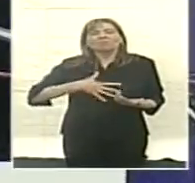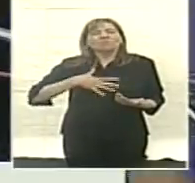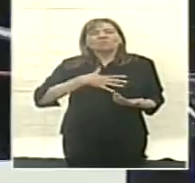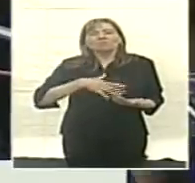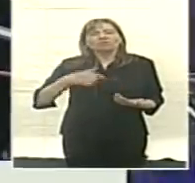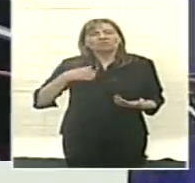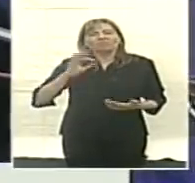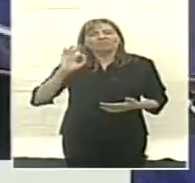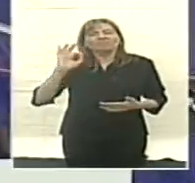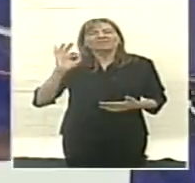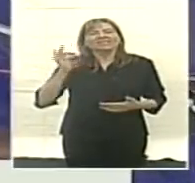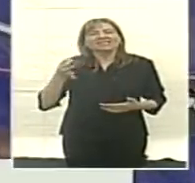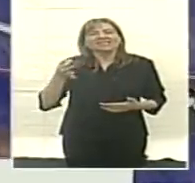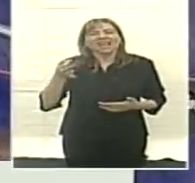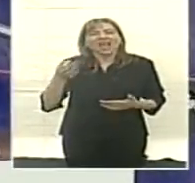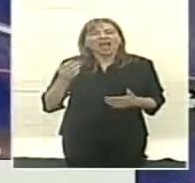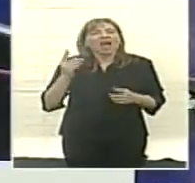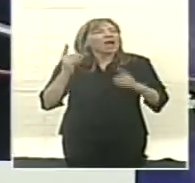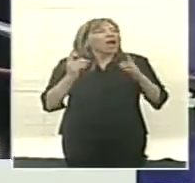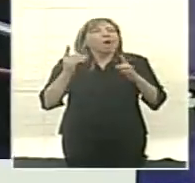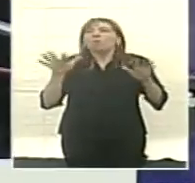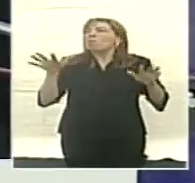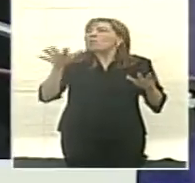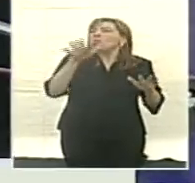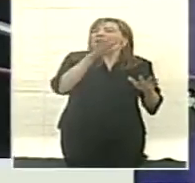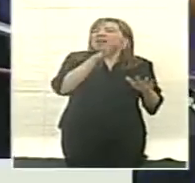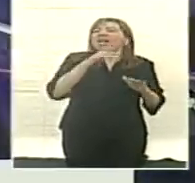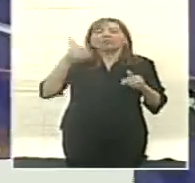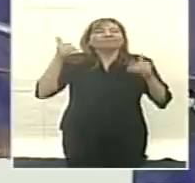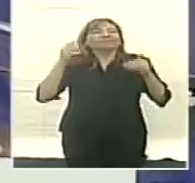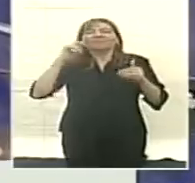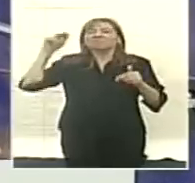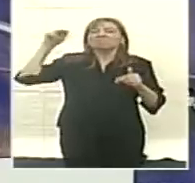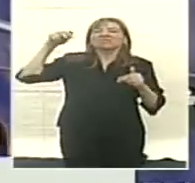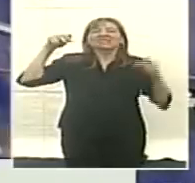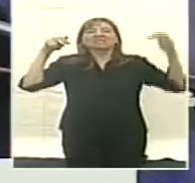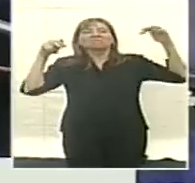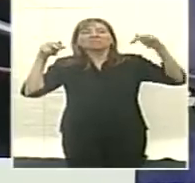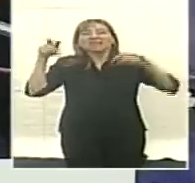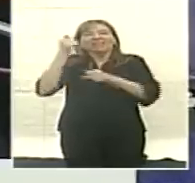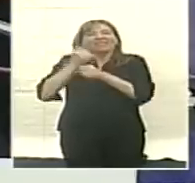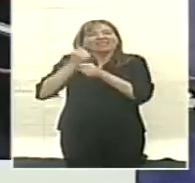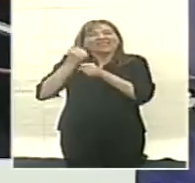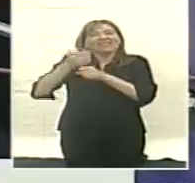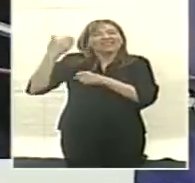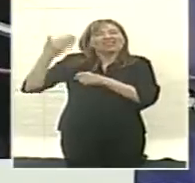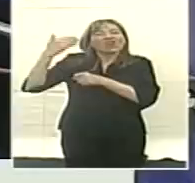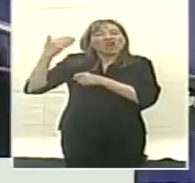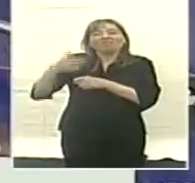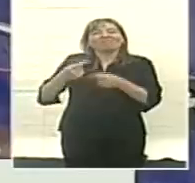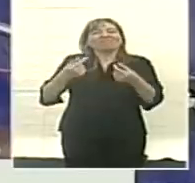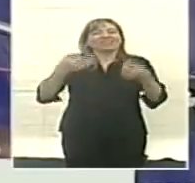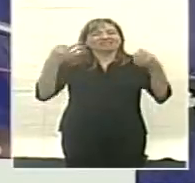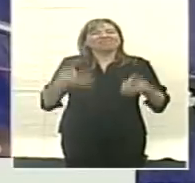sé que desde algún lado él lo está viendo y está viendo que todo lo que hizo no fue en vano, que valió la